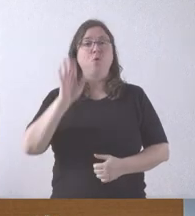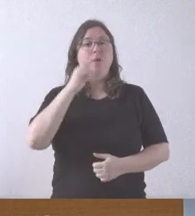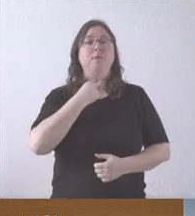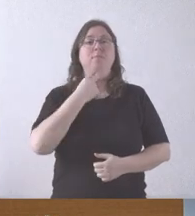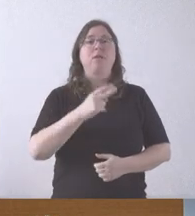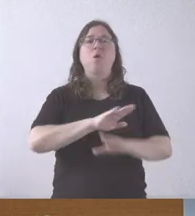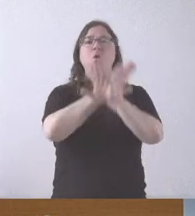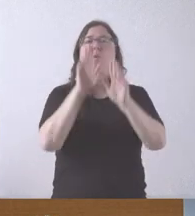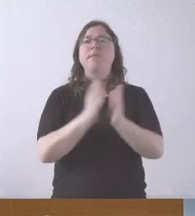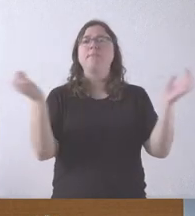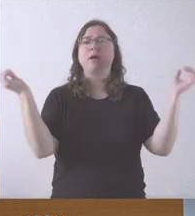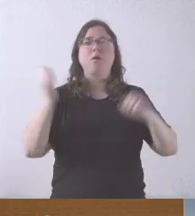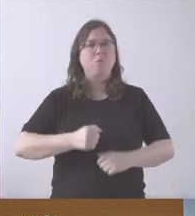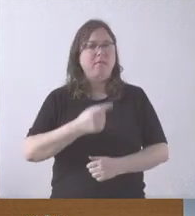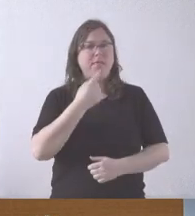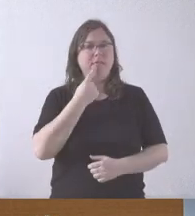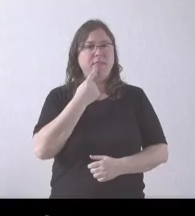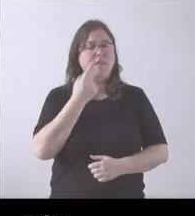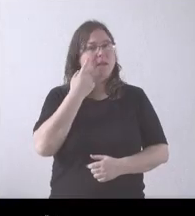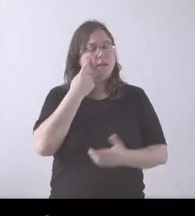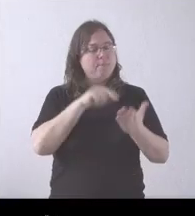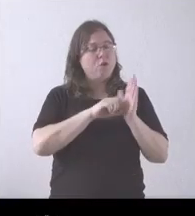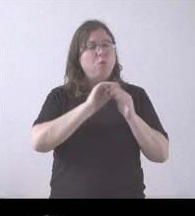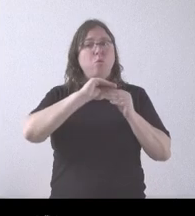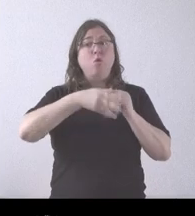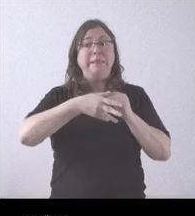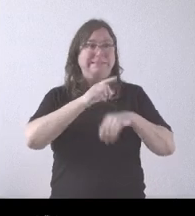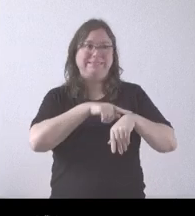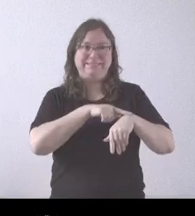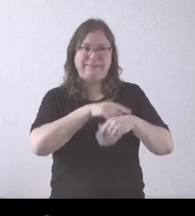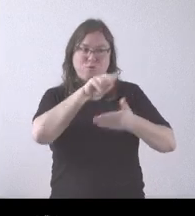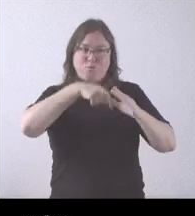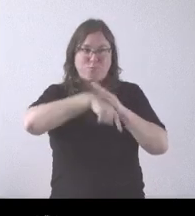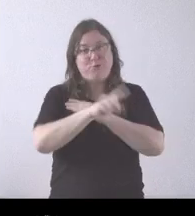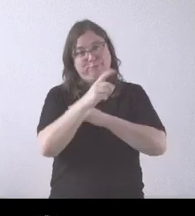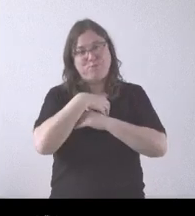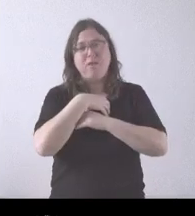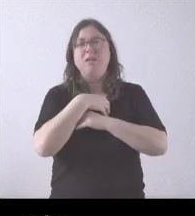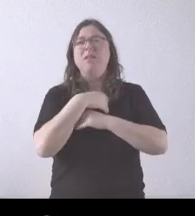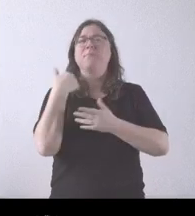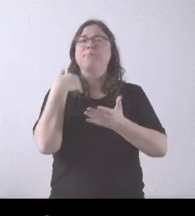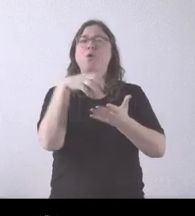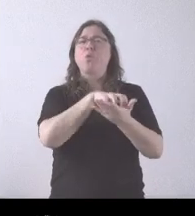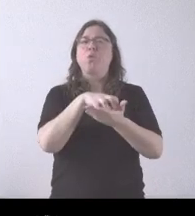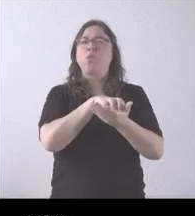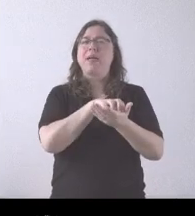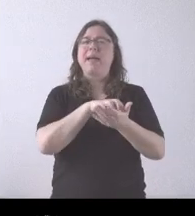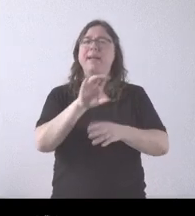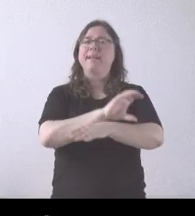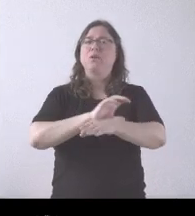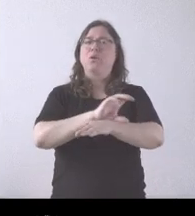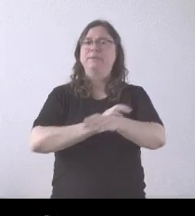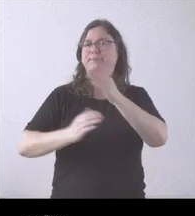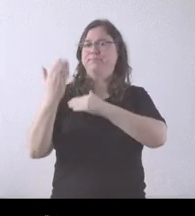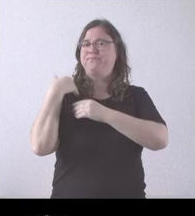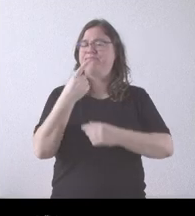último de los acuerdos de los que nos habla, he mirado la documentación y no me he dado tiempo a verla en profundidad. Había dudas, el consejero en algún momento lo